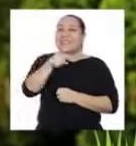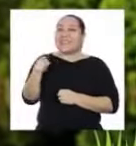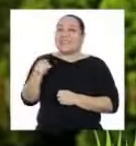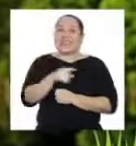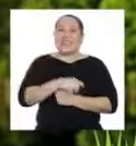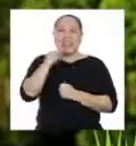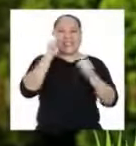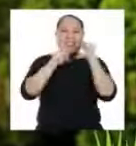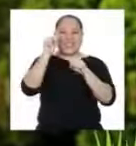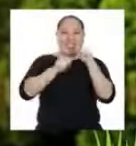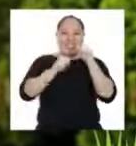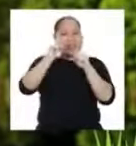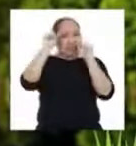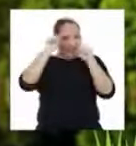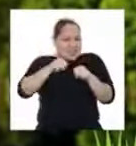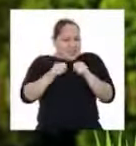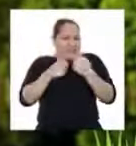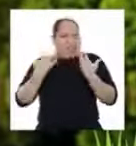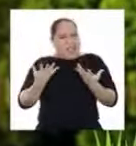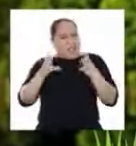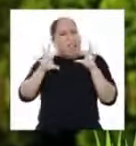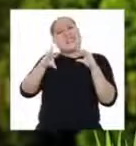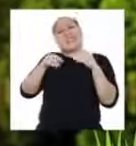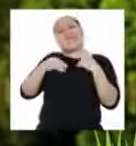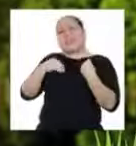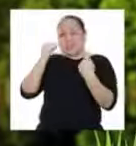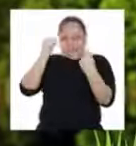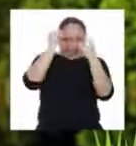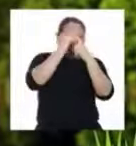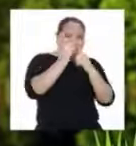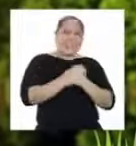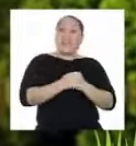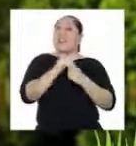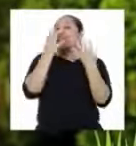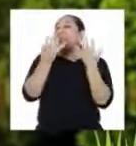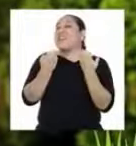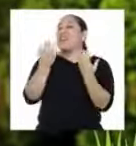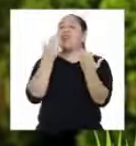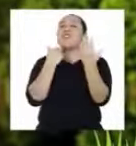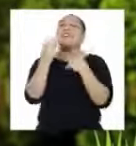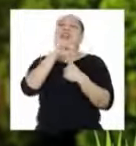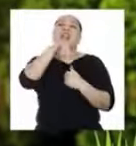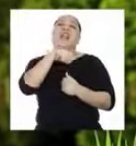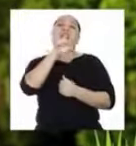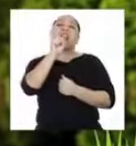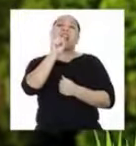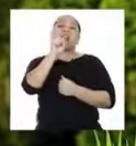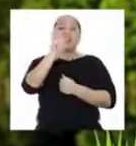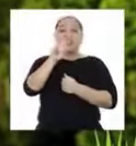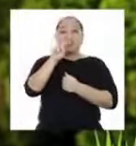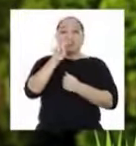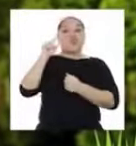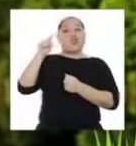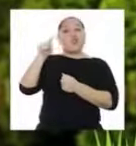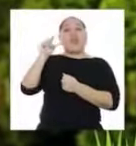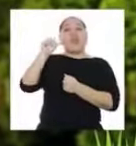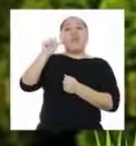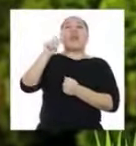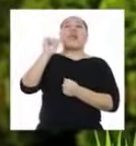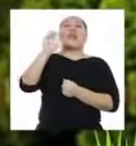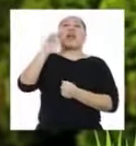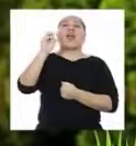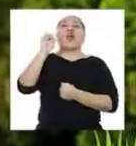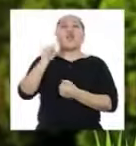y niños! ¡Sí! ¡Claro que aceptamos el desafío! ¡Quiero convocar a Jesús de Catacaos!